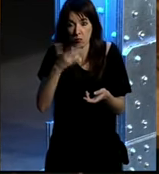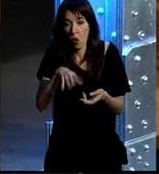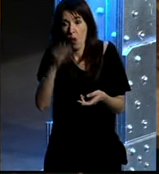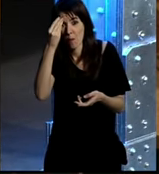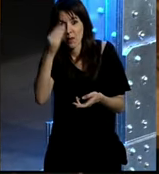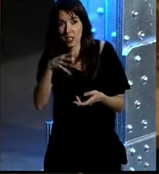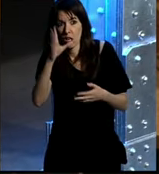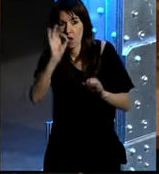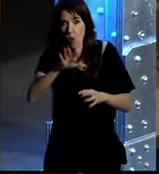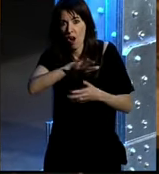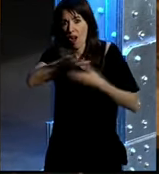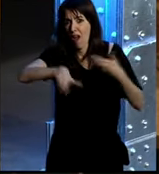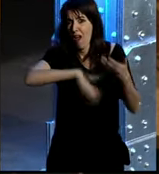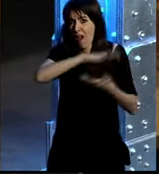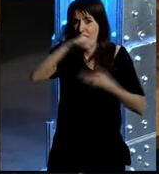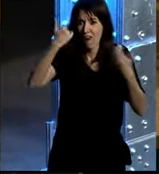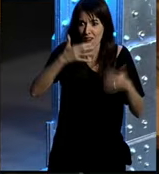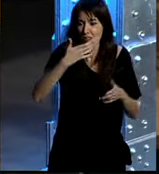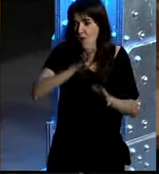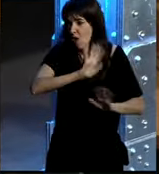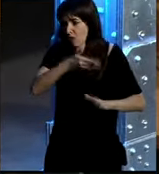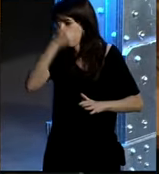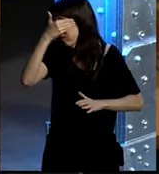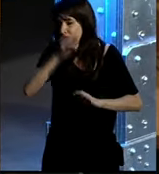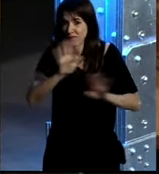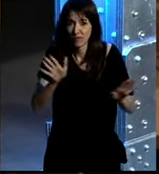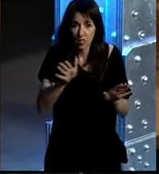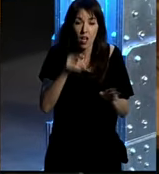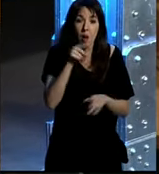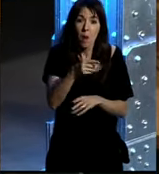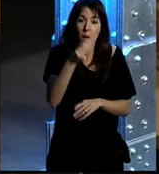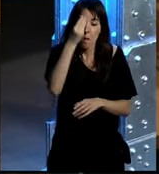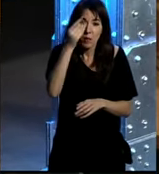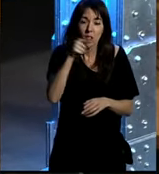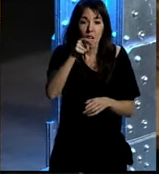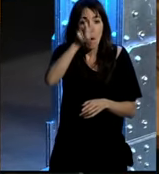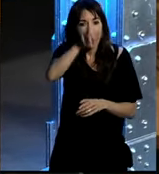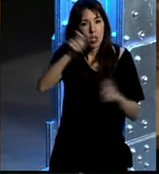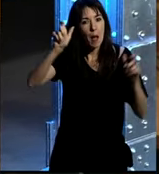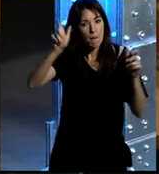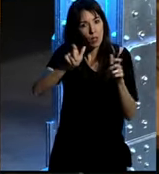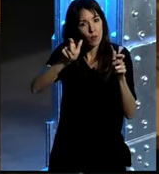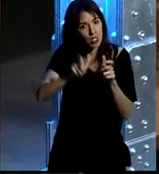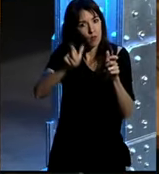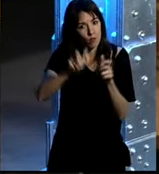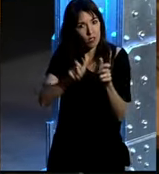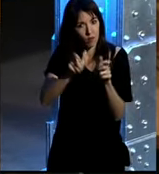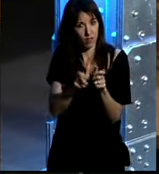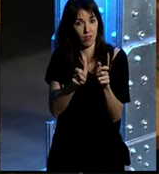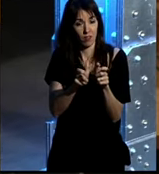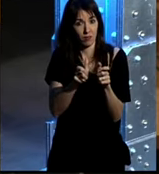ellos entienden que es un jaleo del cual no quieren saber nada pero yo creo que esa franja de personas cada vez se va a reducir y precisamente